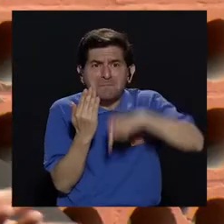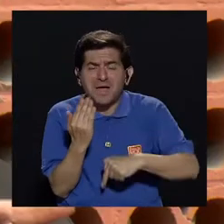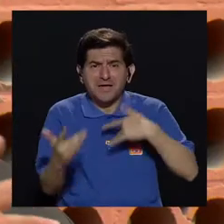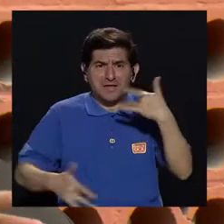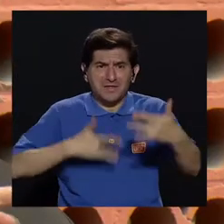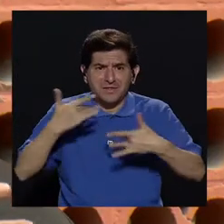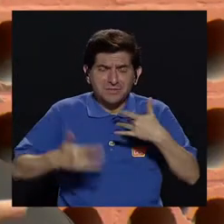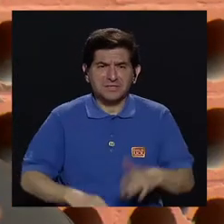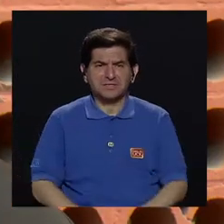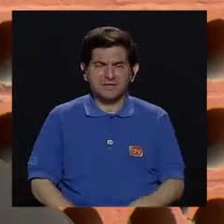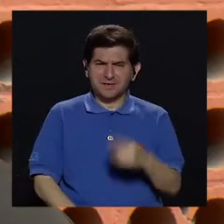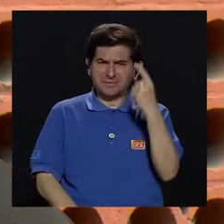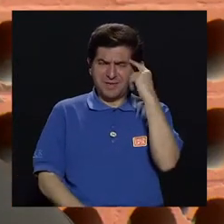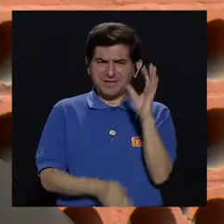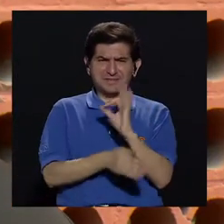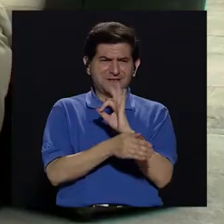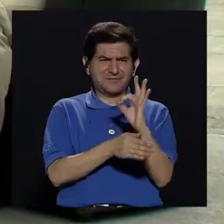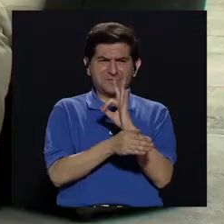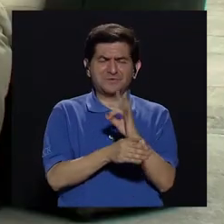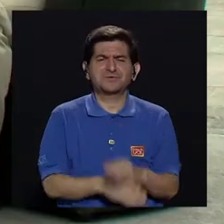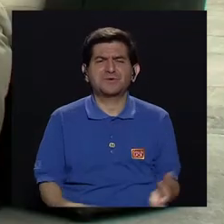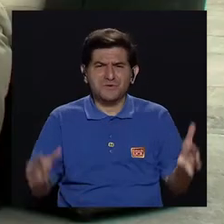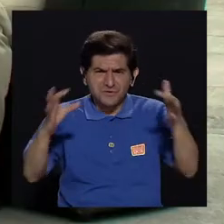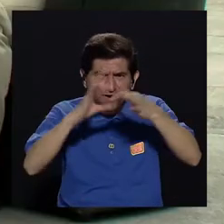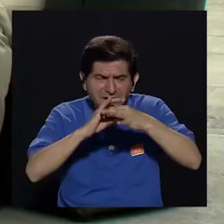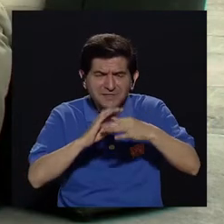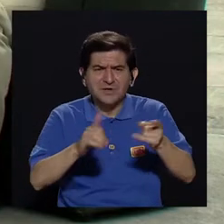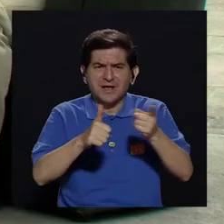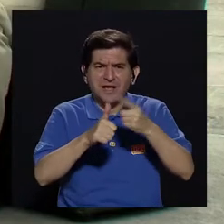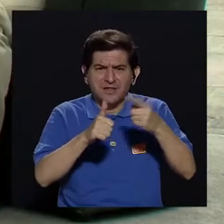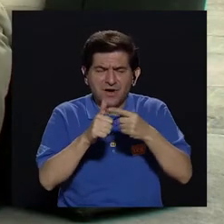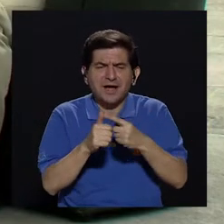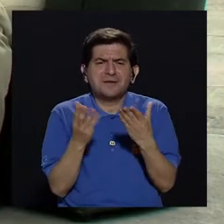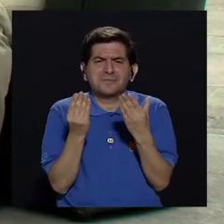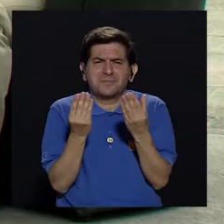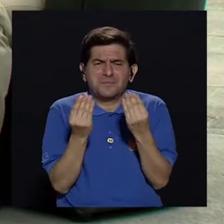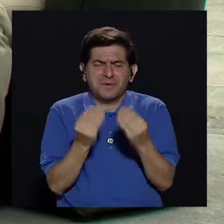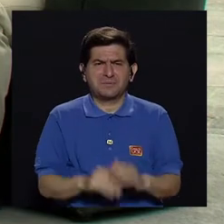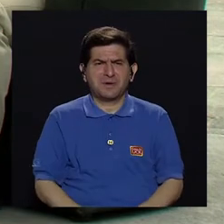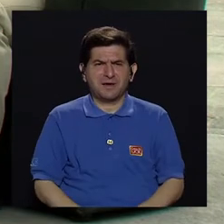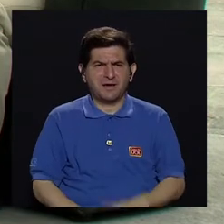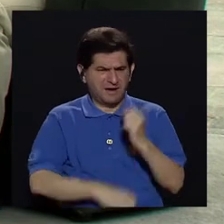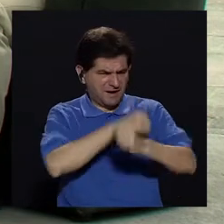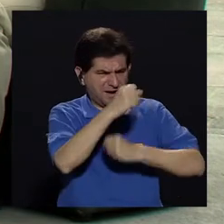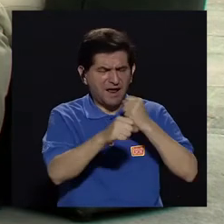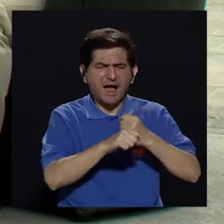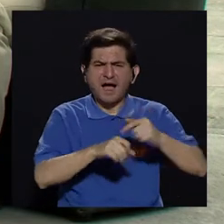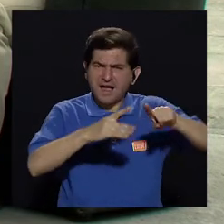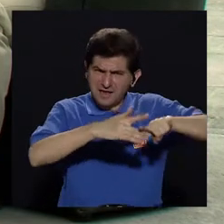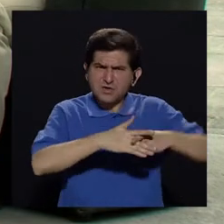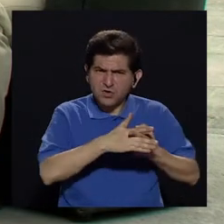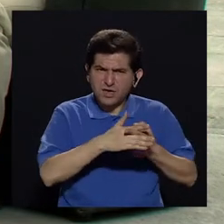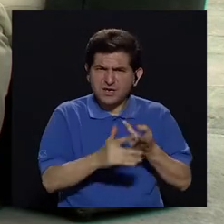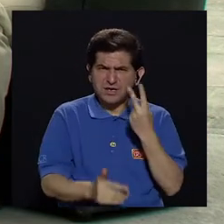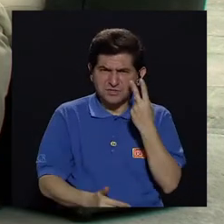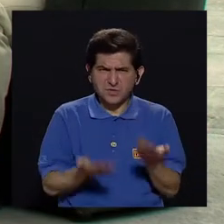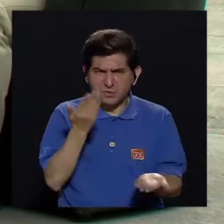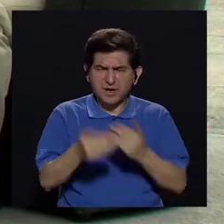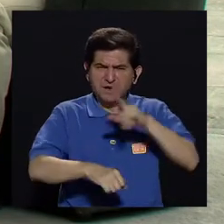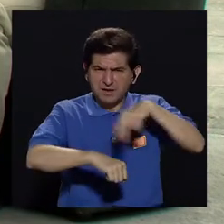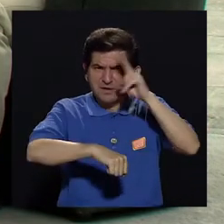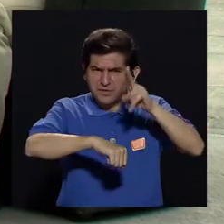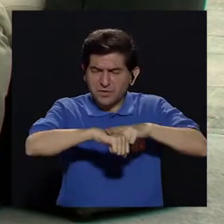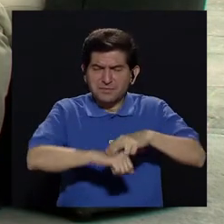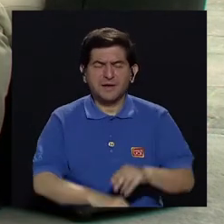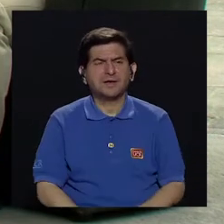eso es lo que estoy sintiendo. Piensan muy en función al primer ataque. Exactamente. Marcela, ¿y hay una edad de inicio o una edad donde se ha visto que